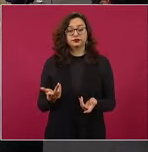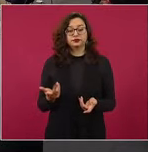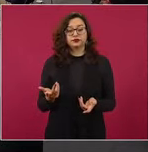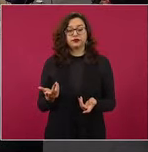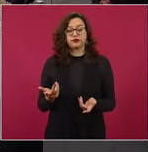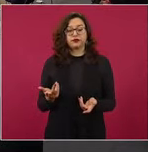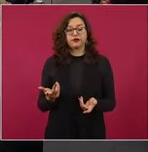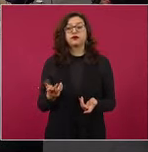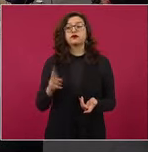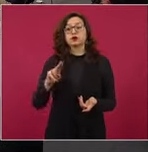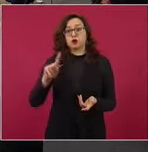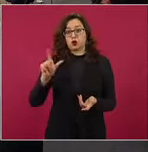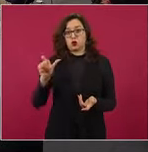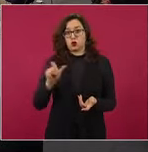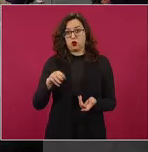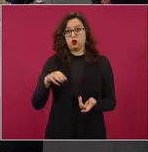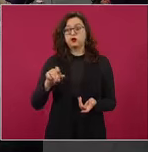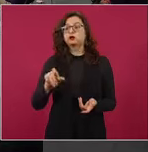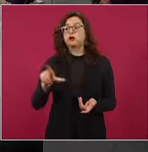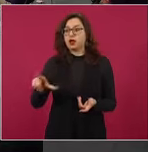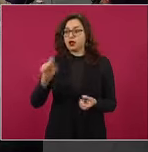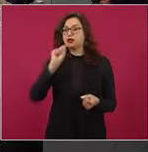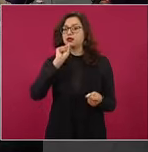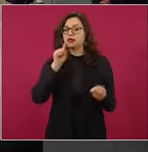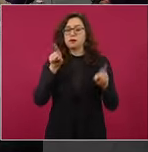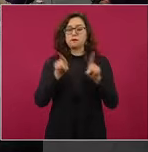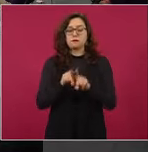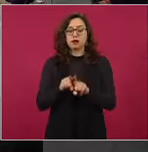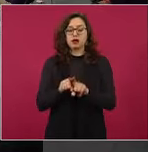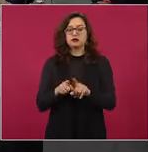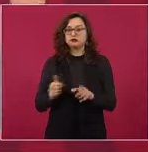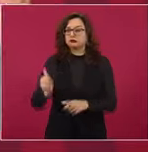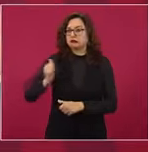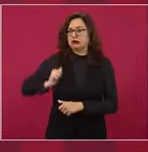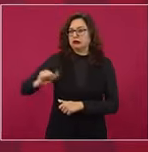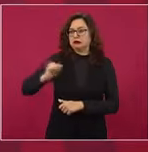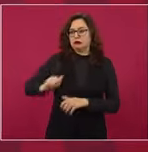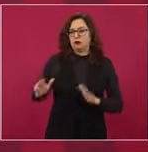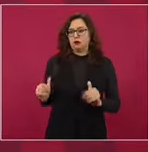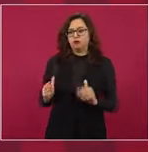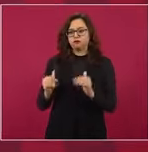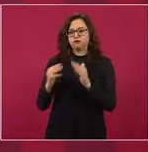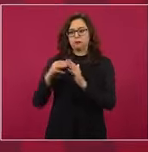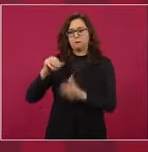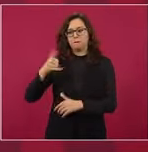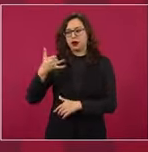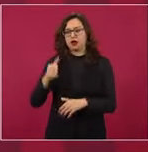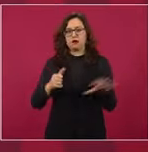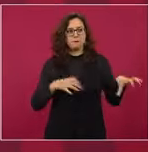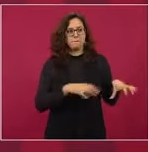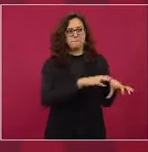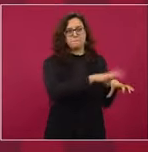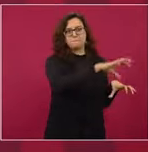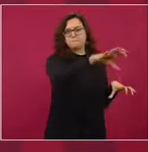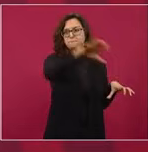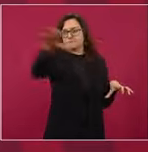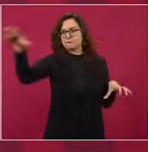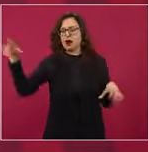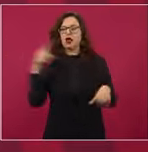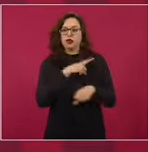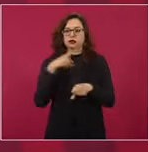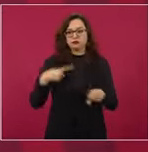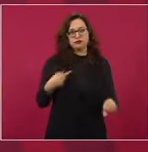Uxmal, que son las antiguas ciudades mayas. Entonces, va